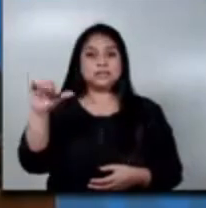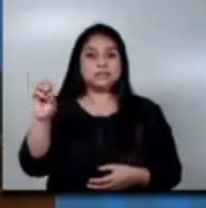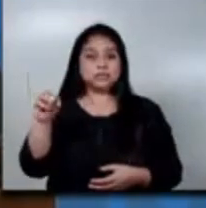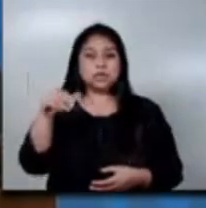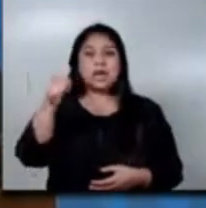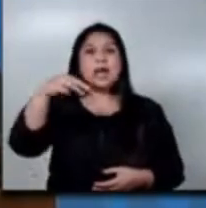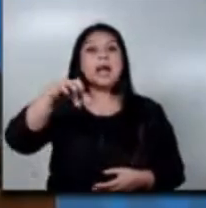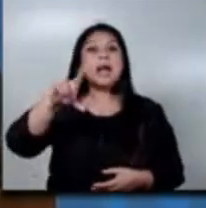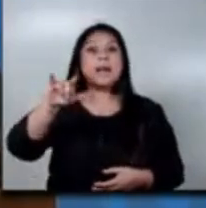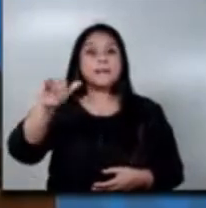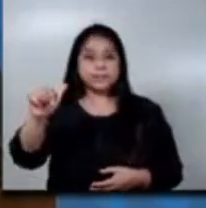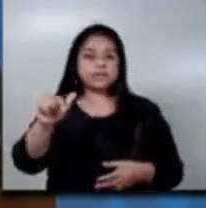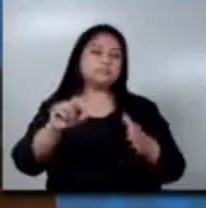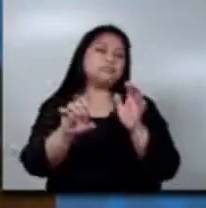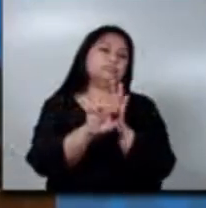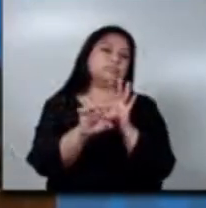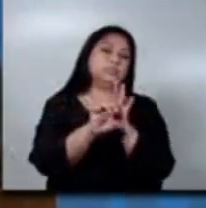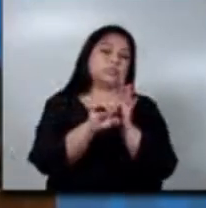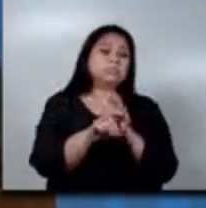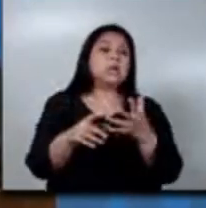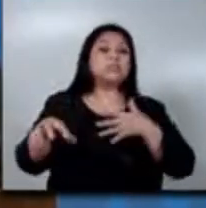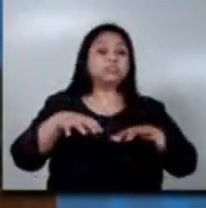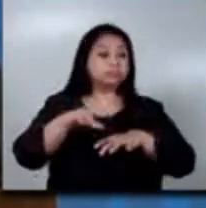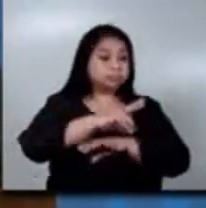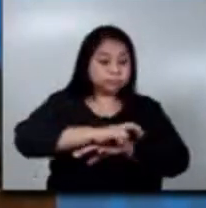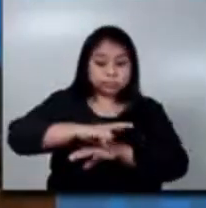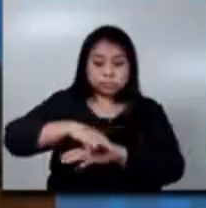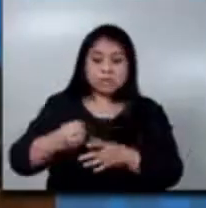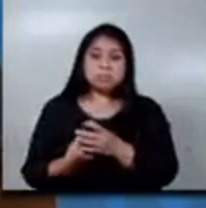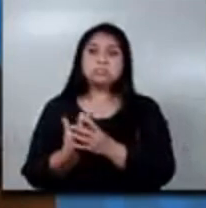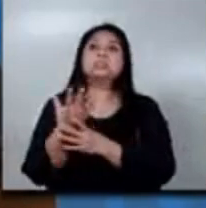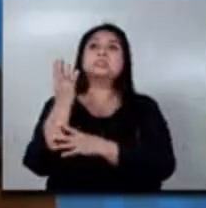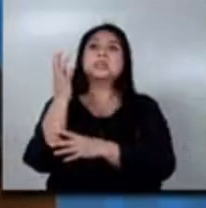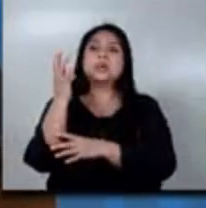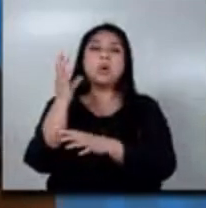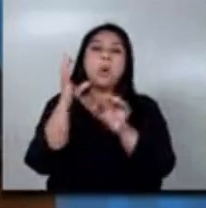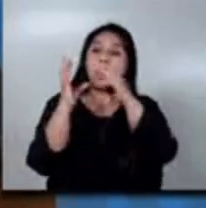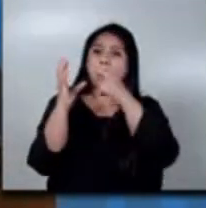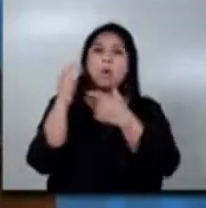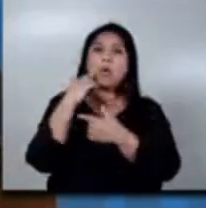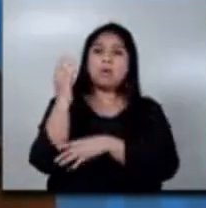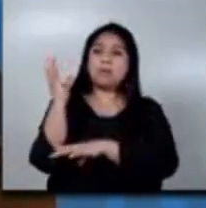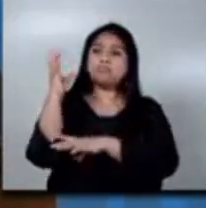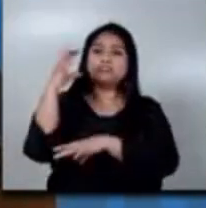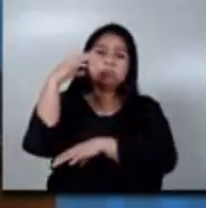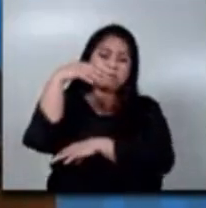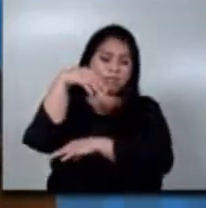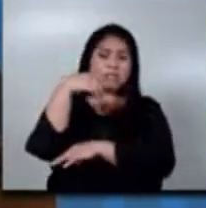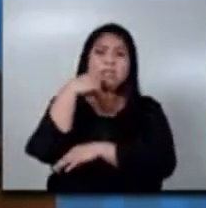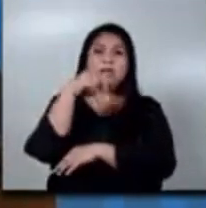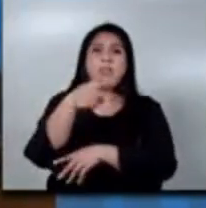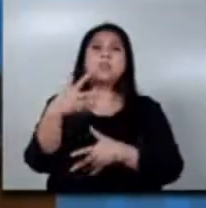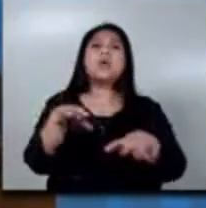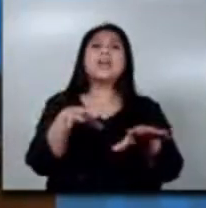actividades dedicadas a la agricultura se vean interrumpidas o sus cultivos sean afectados por estos